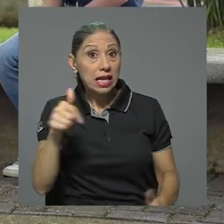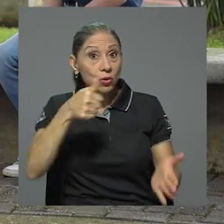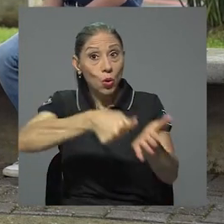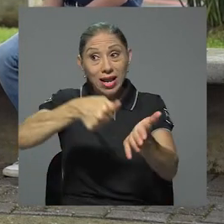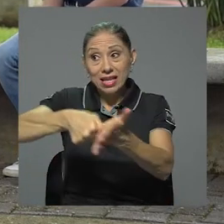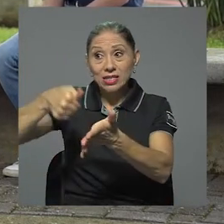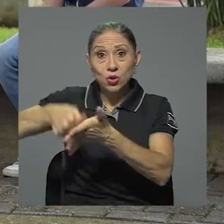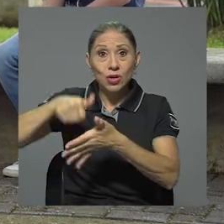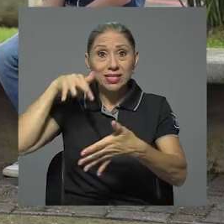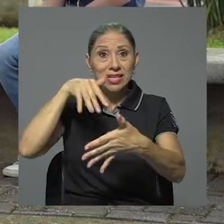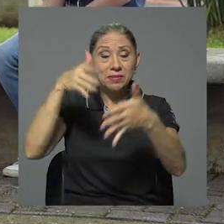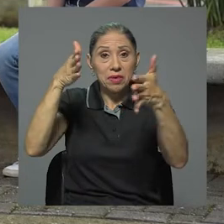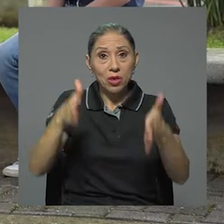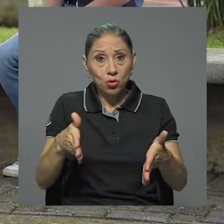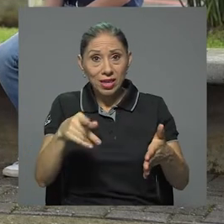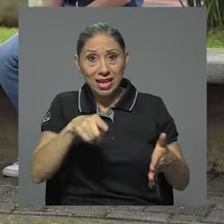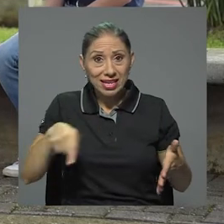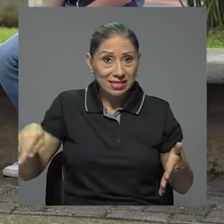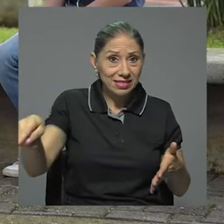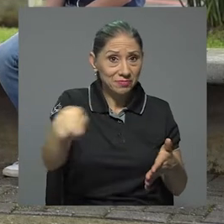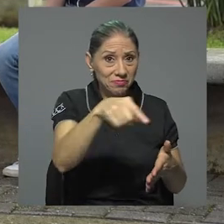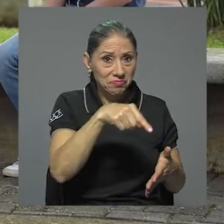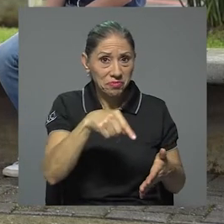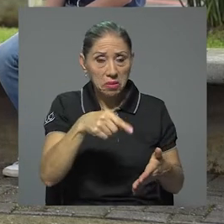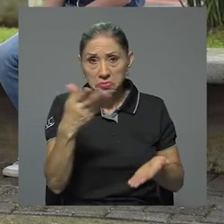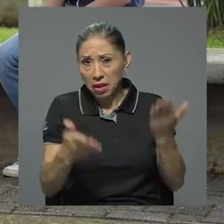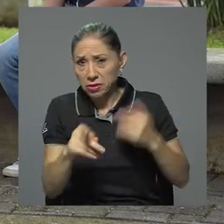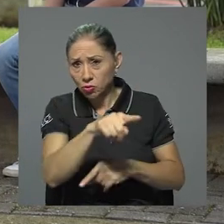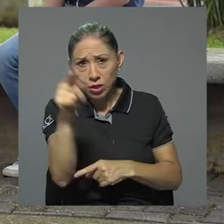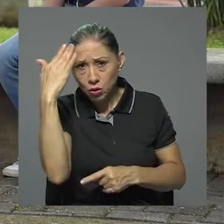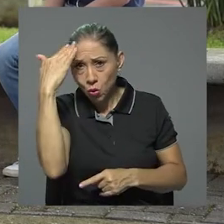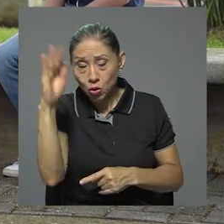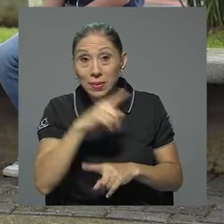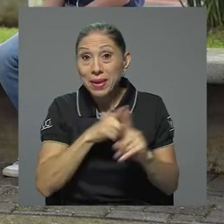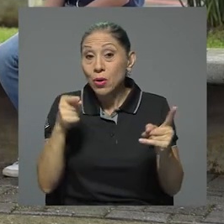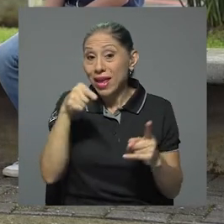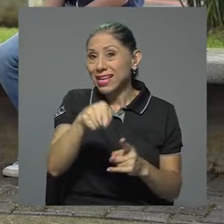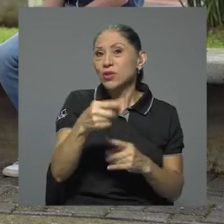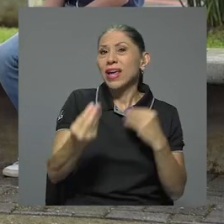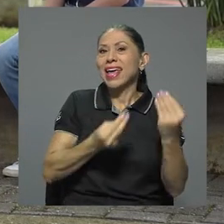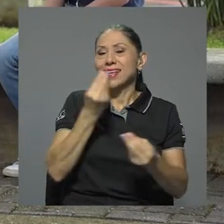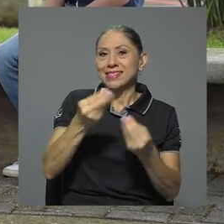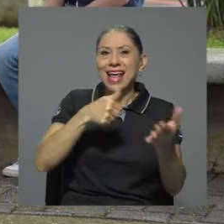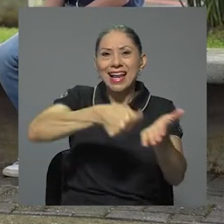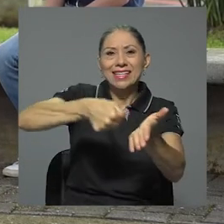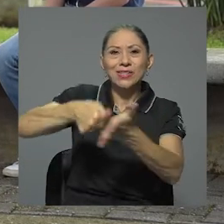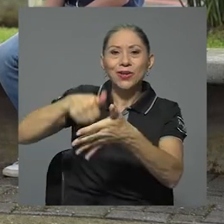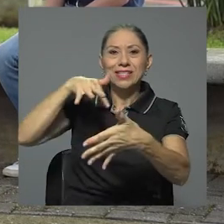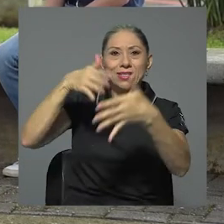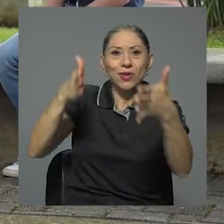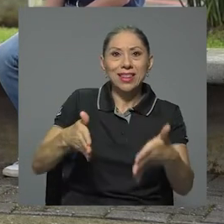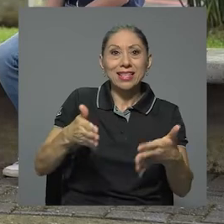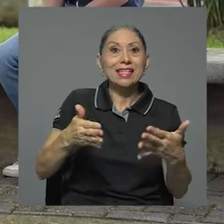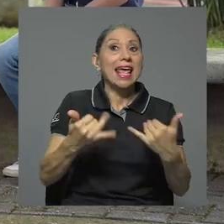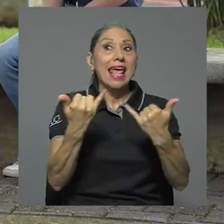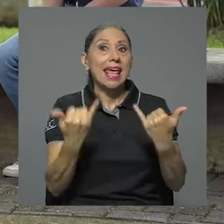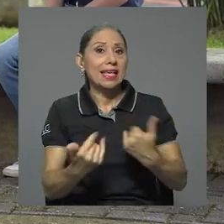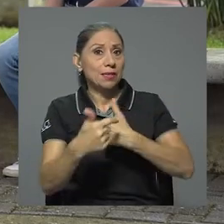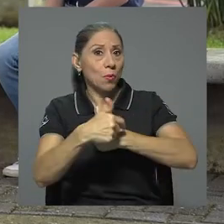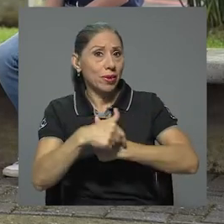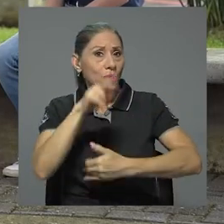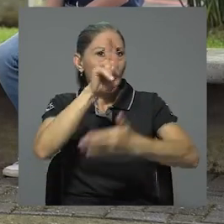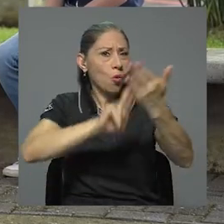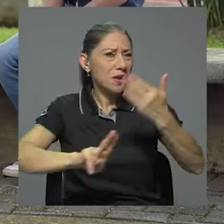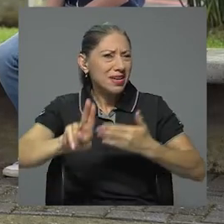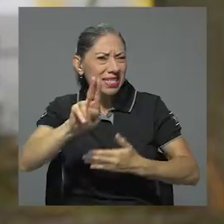para el público que no conoce mucho a lo interno de estos movimientos en la universidad. Estamos hablando de que la universidad tiene en este momento en todo el país más o menos